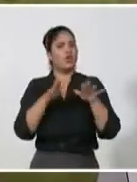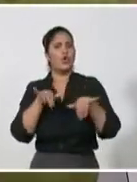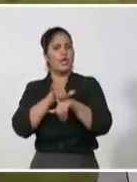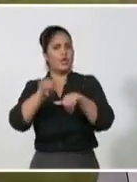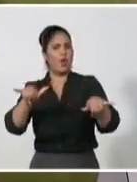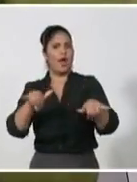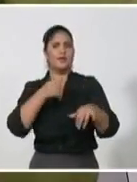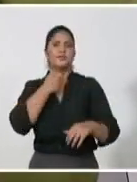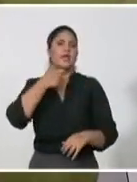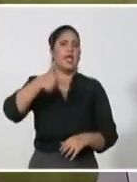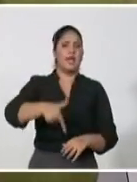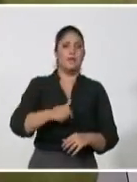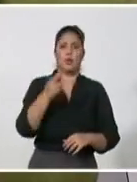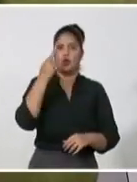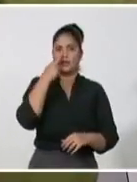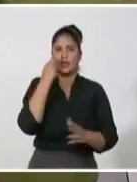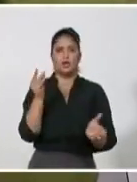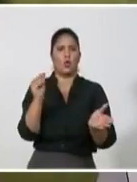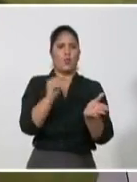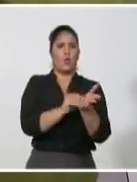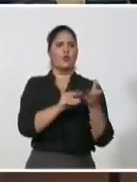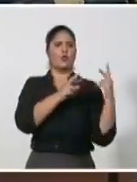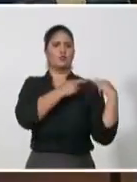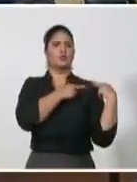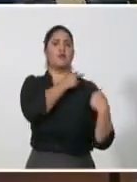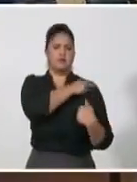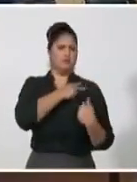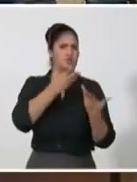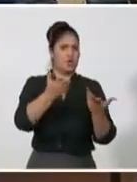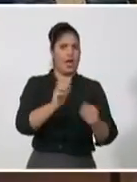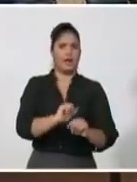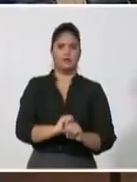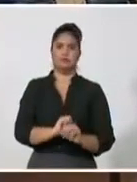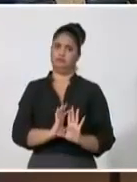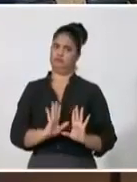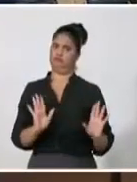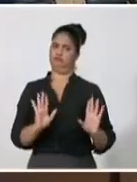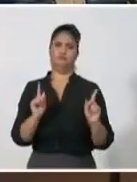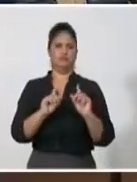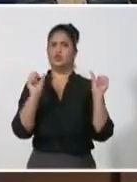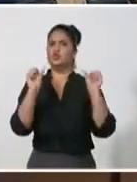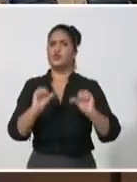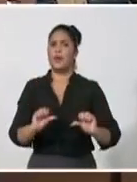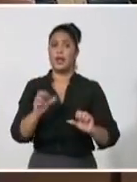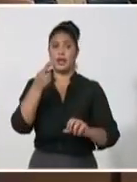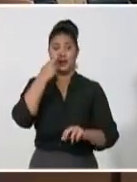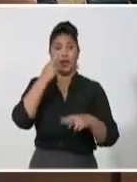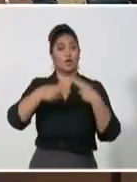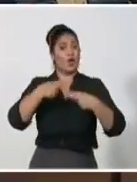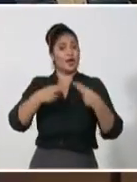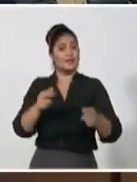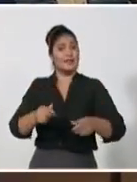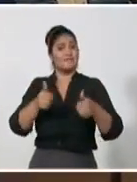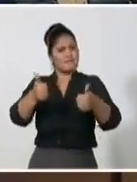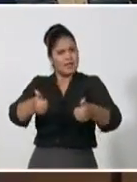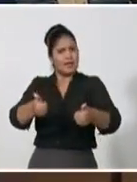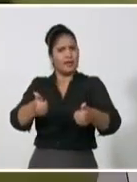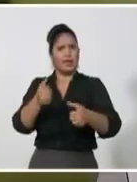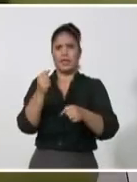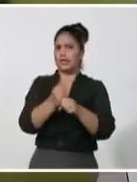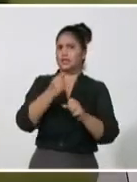que demostrarles. Que no quiere decir, para que nadie piense, que no me he encontrado obstáculos. Y que indiscutiblemente,